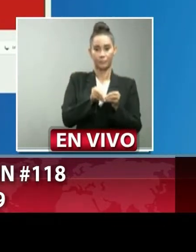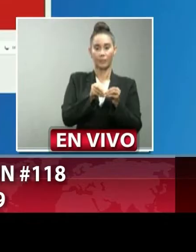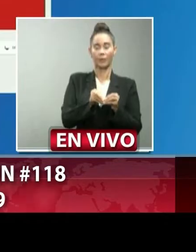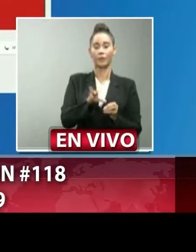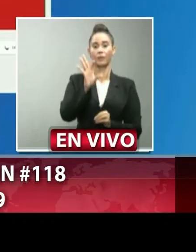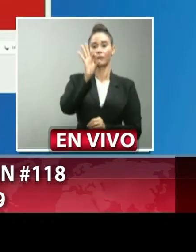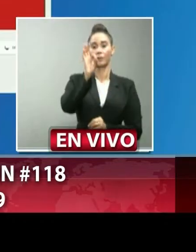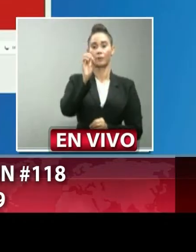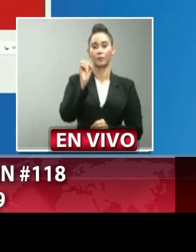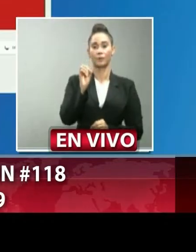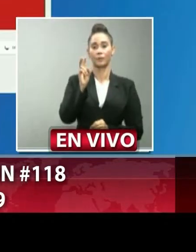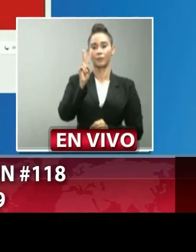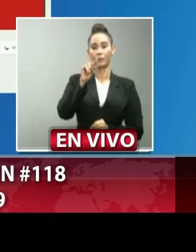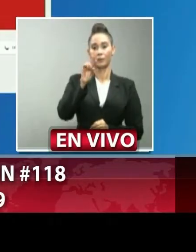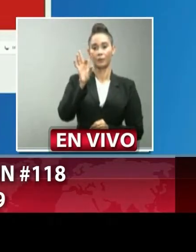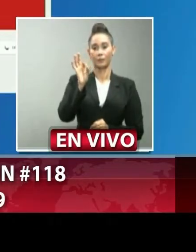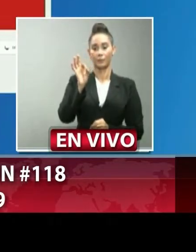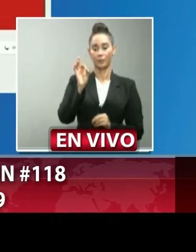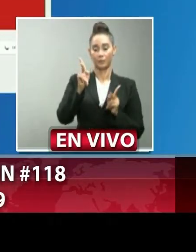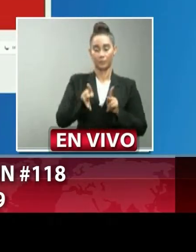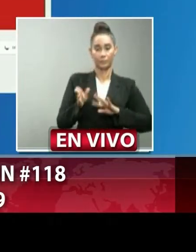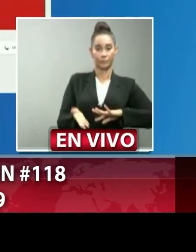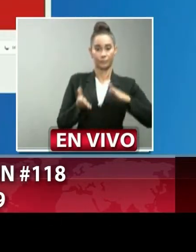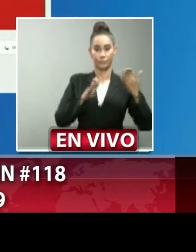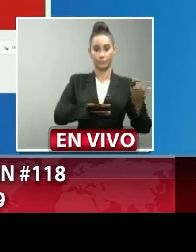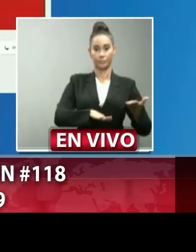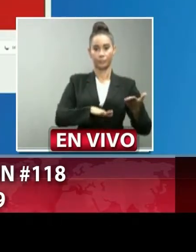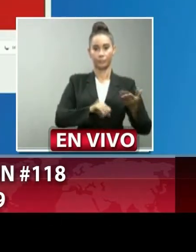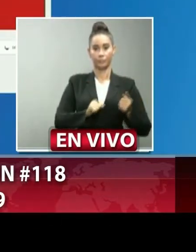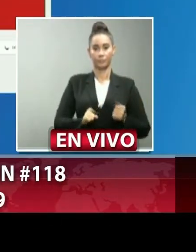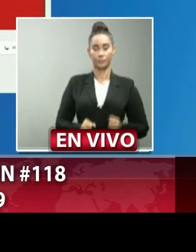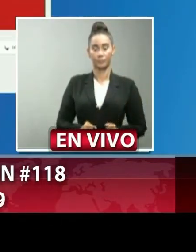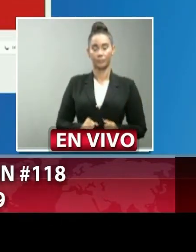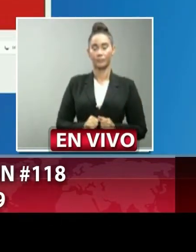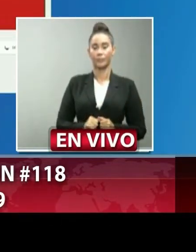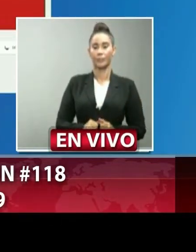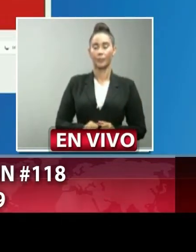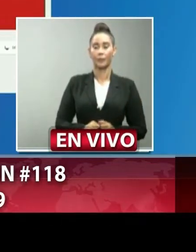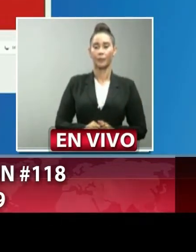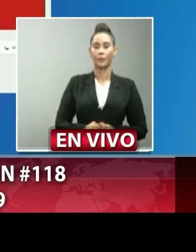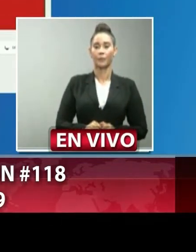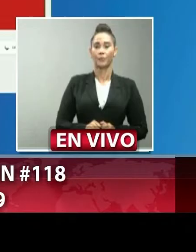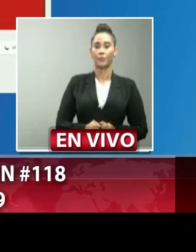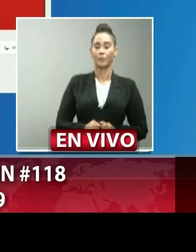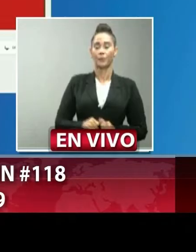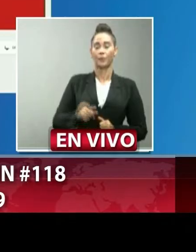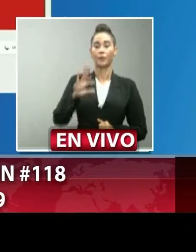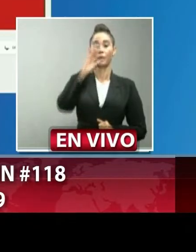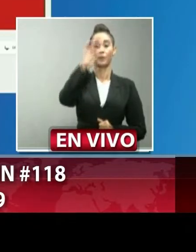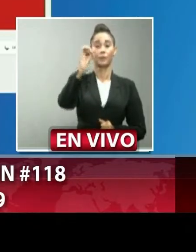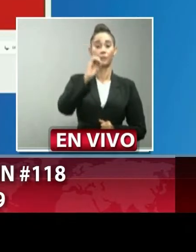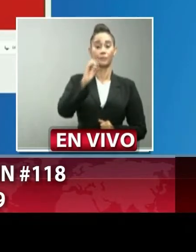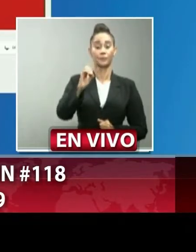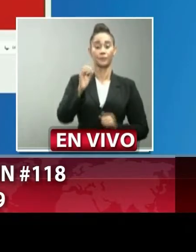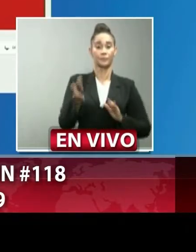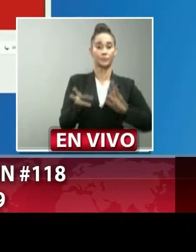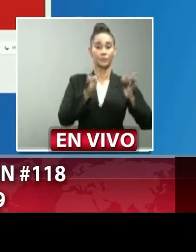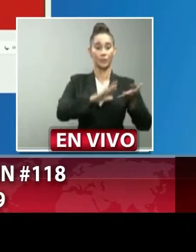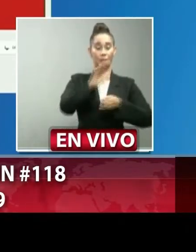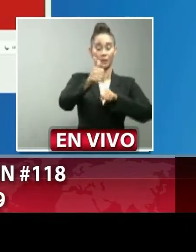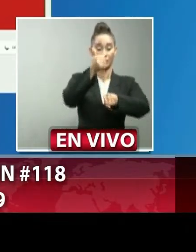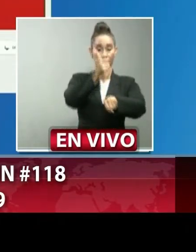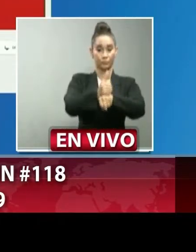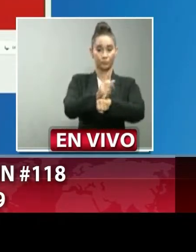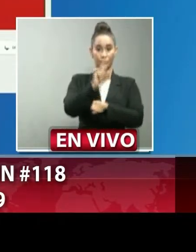de 929 fallecimientos la tasa de letalidad se sitúa